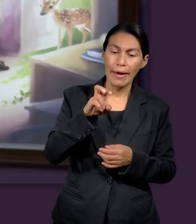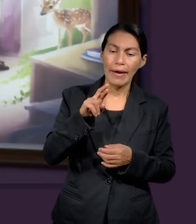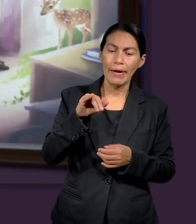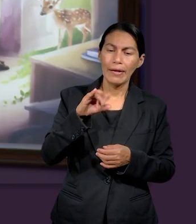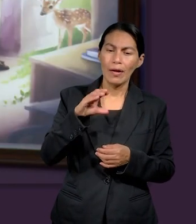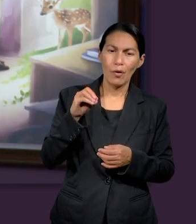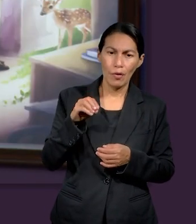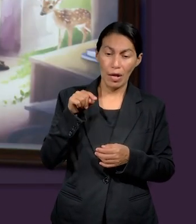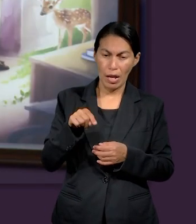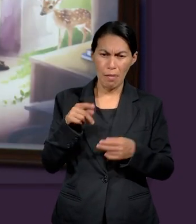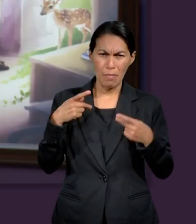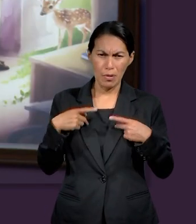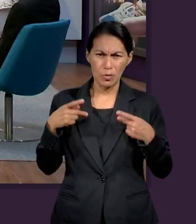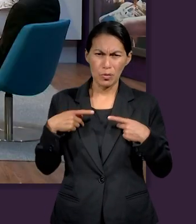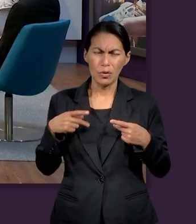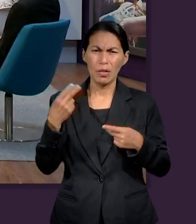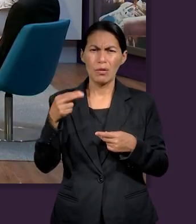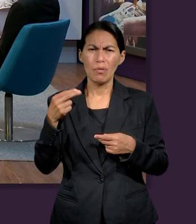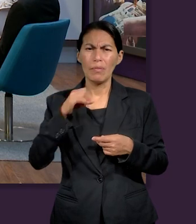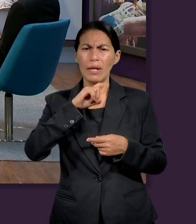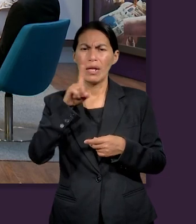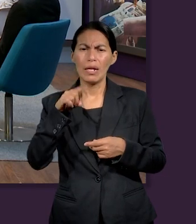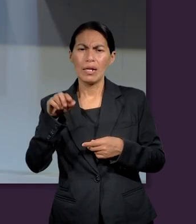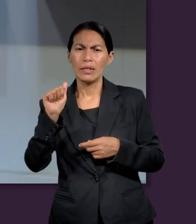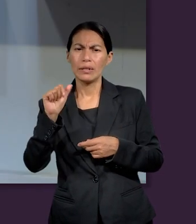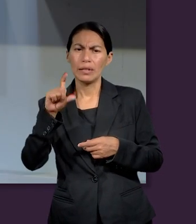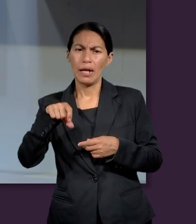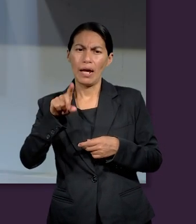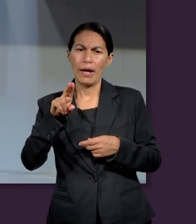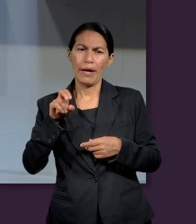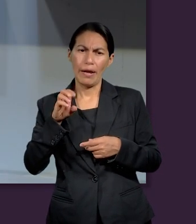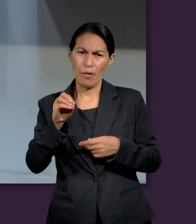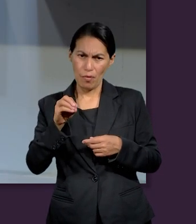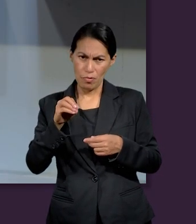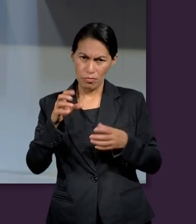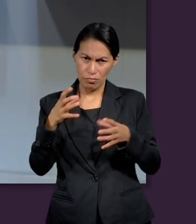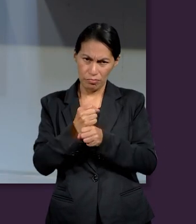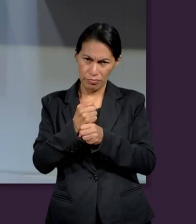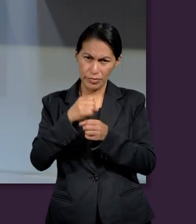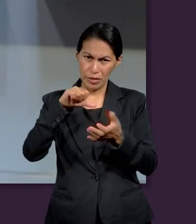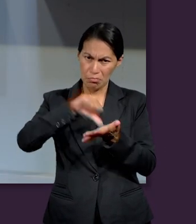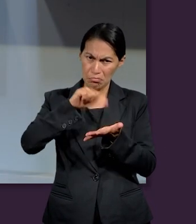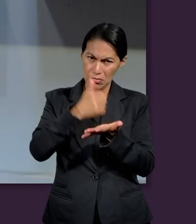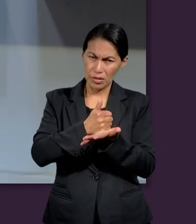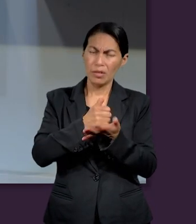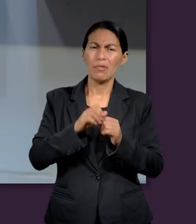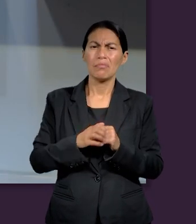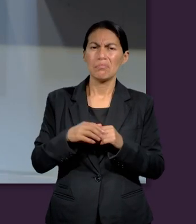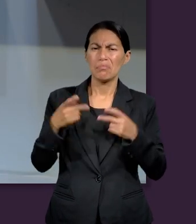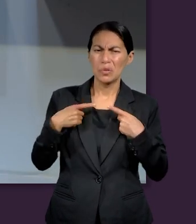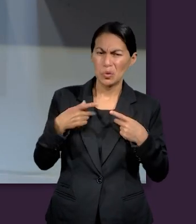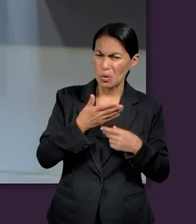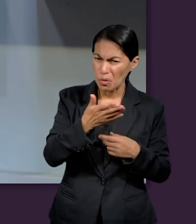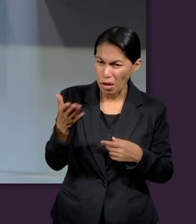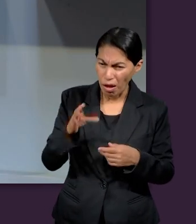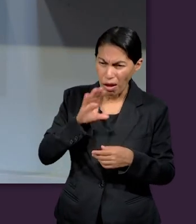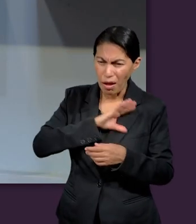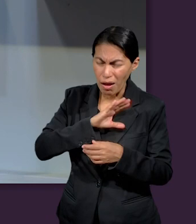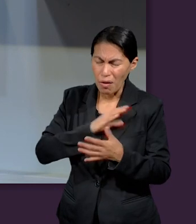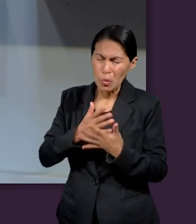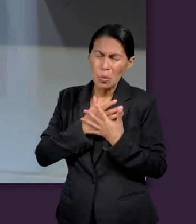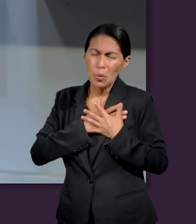Jericó llamado saqueo publicano cobrador de impuestos no muy querido por